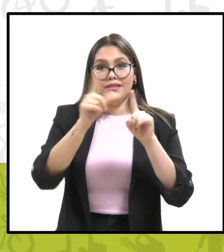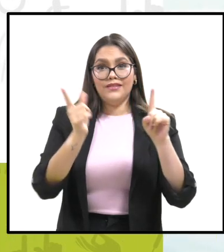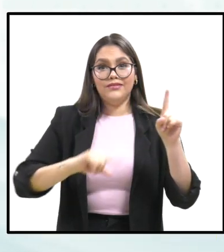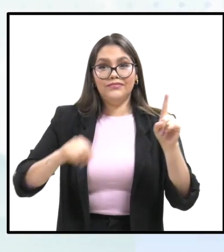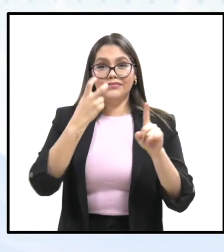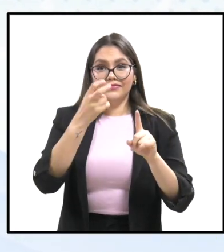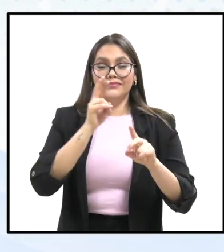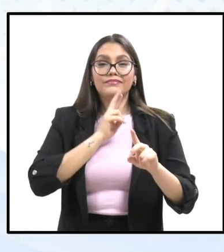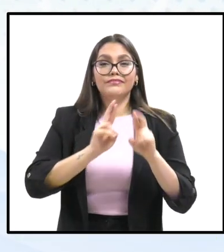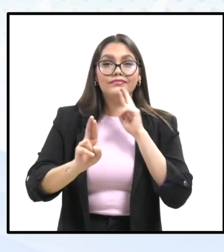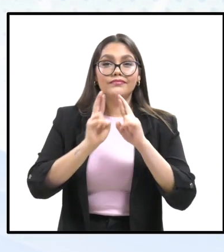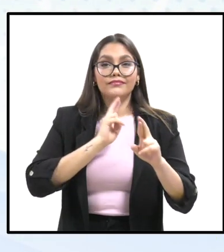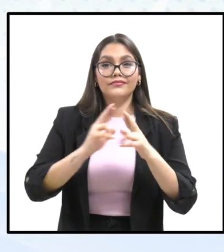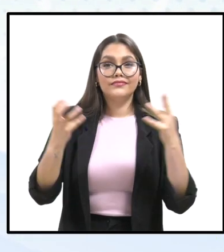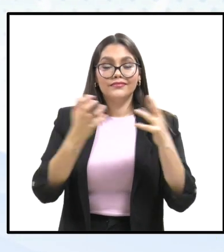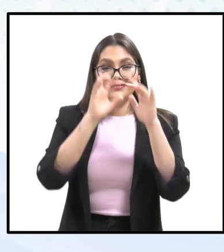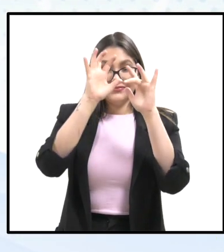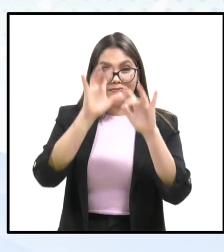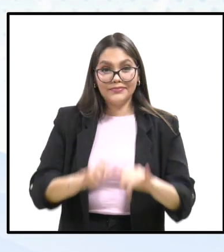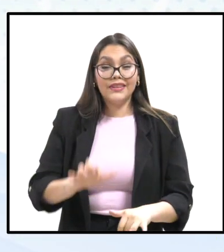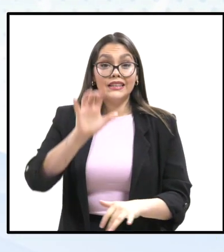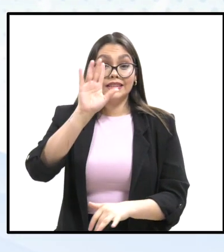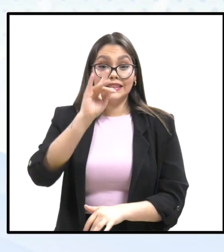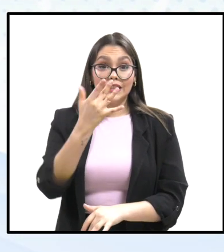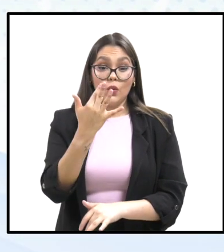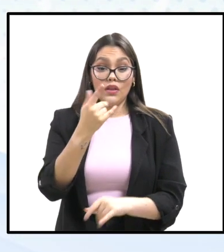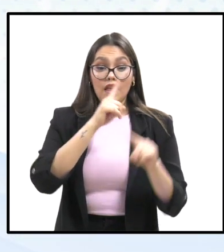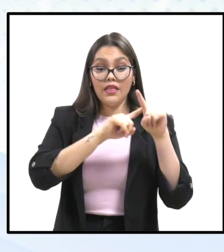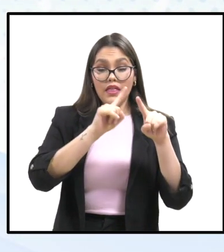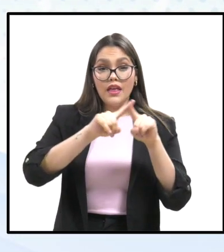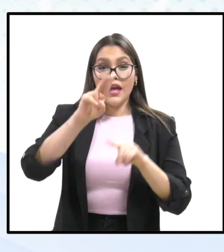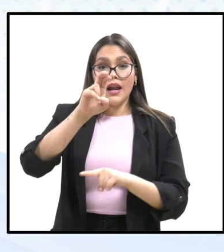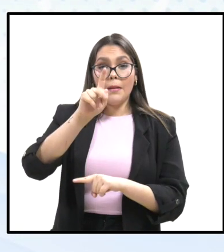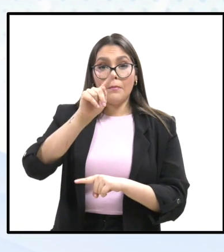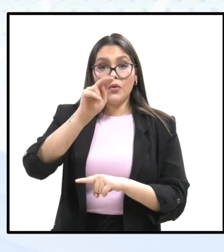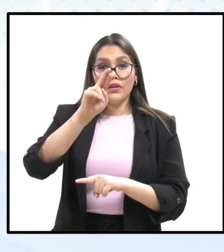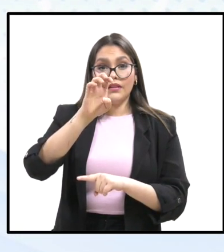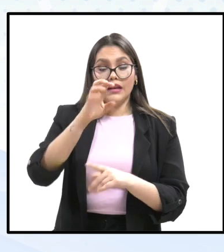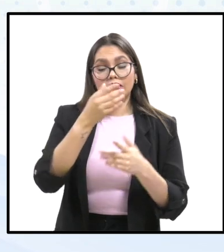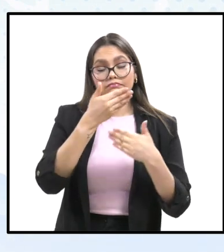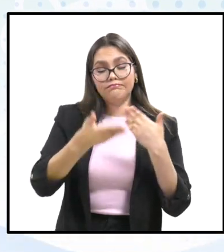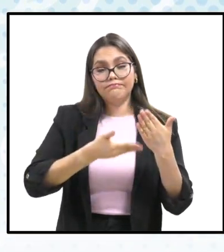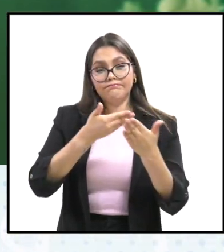el país. Con sus resultados, se elaboraron 50 reportes.